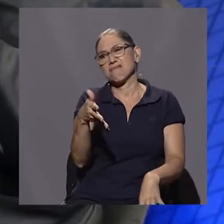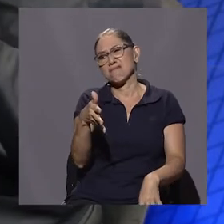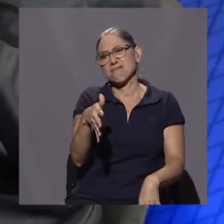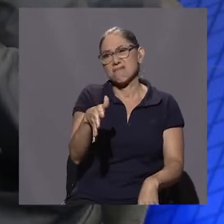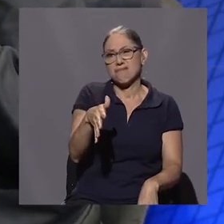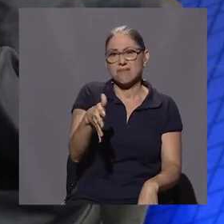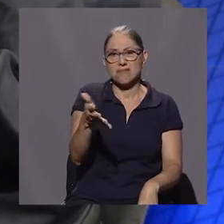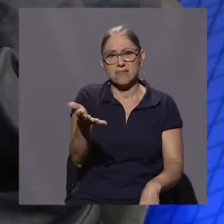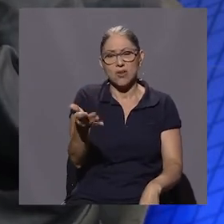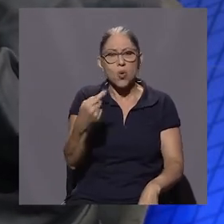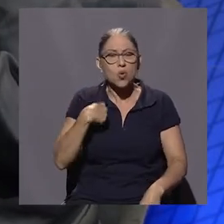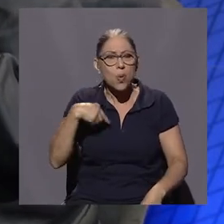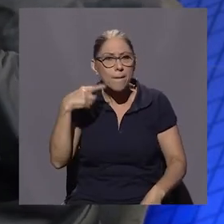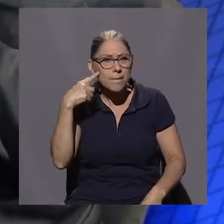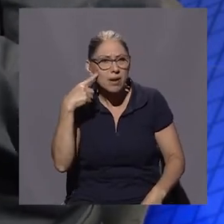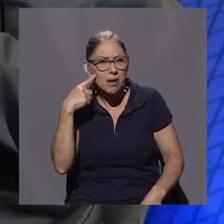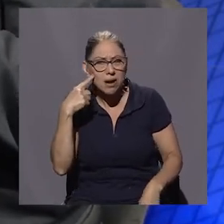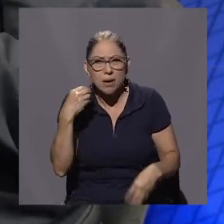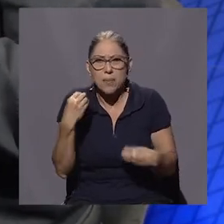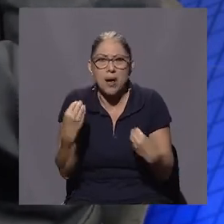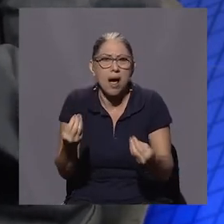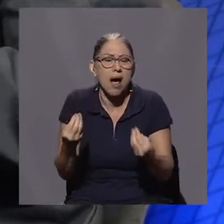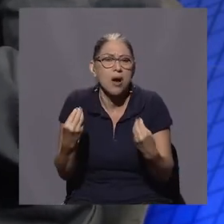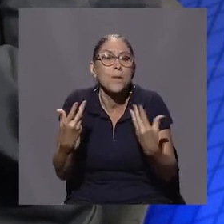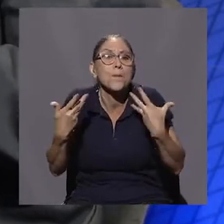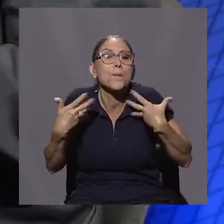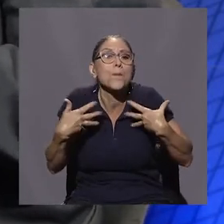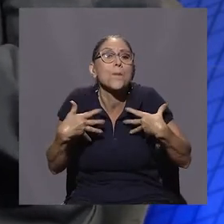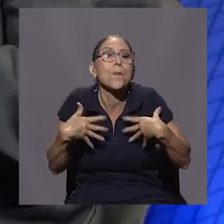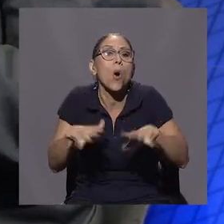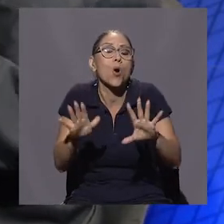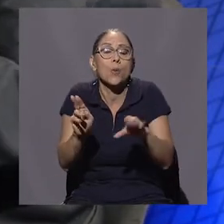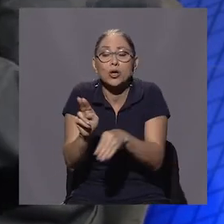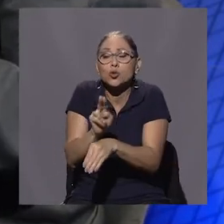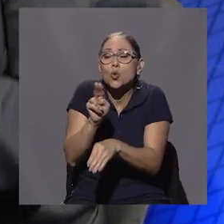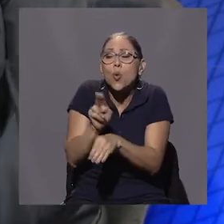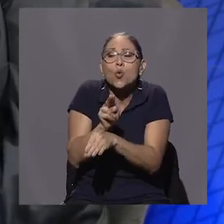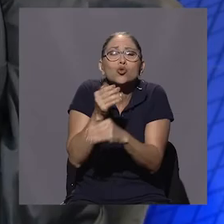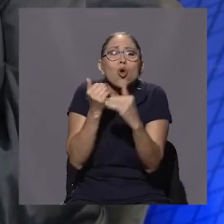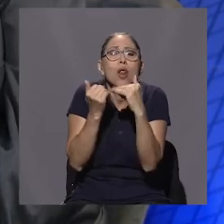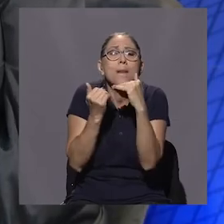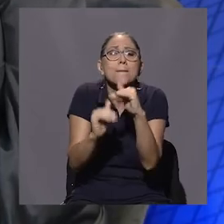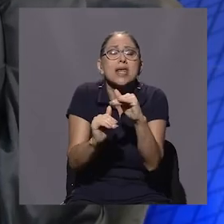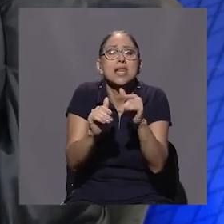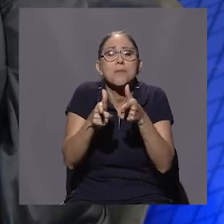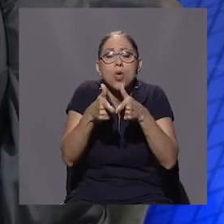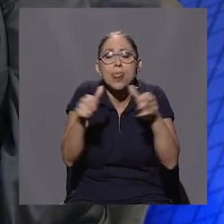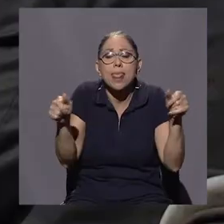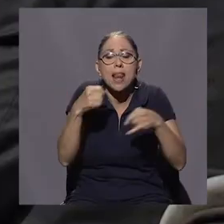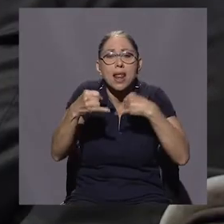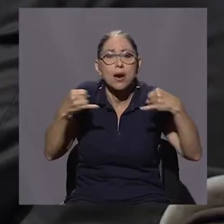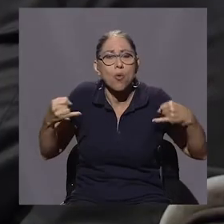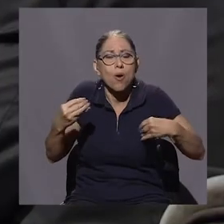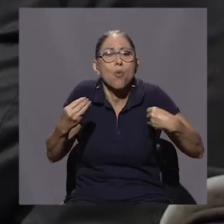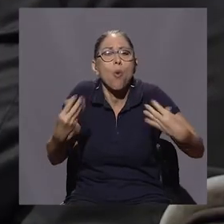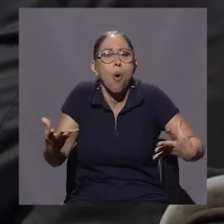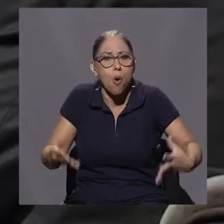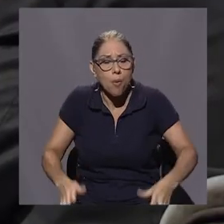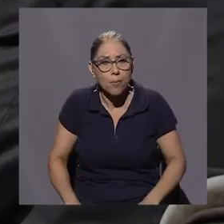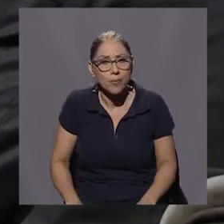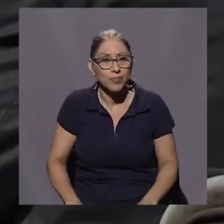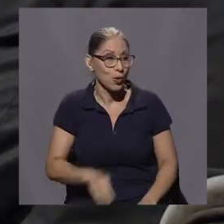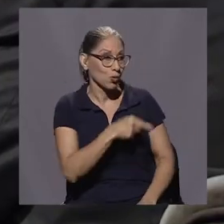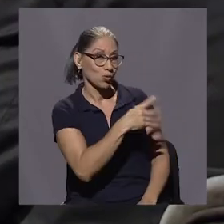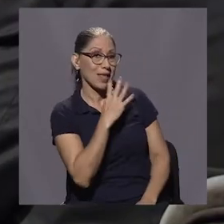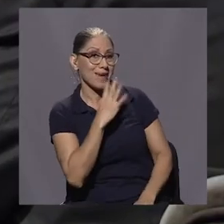por lo menos el uso mínimo del lenguaje a una persona. Usted ahora interpelaba a quienes estudian